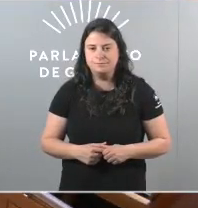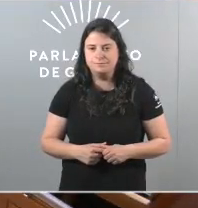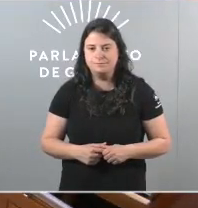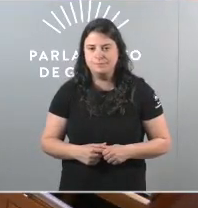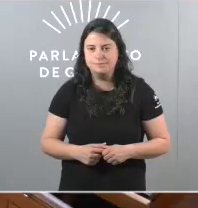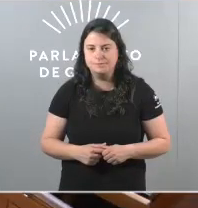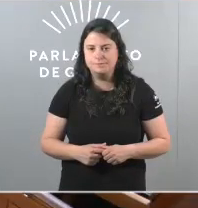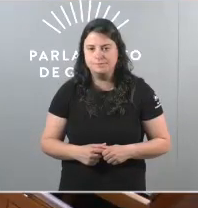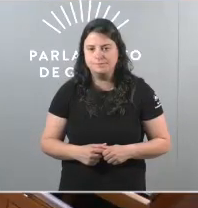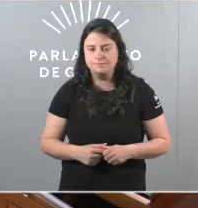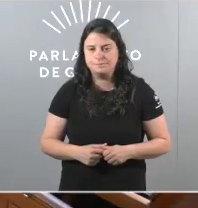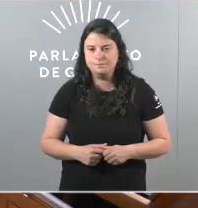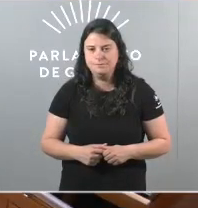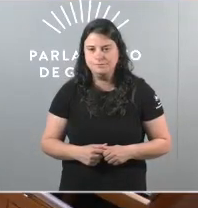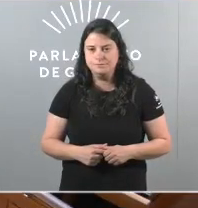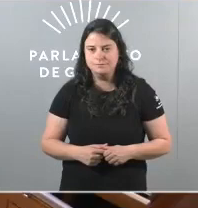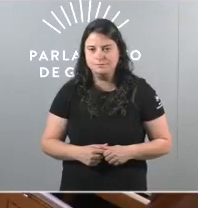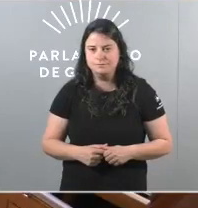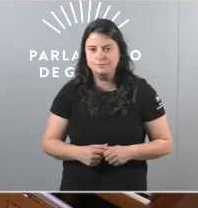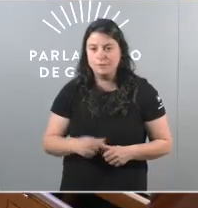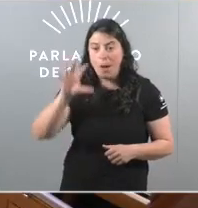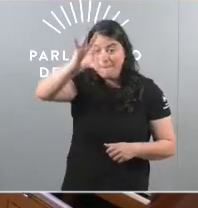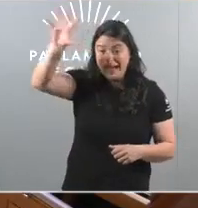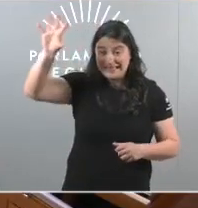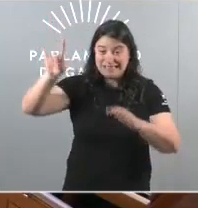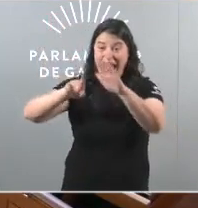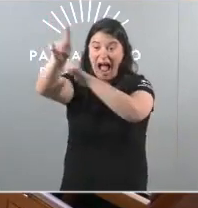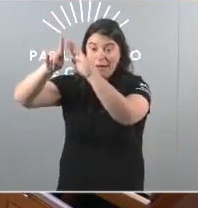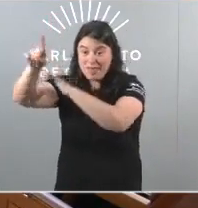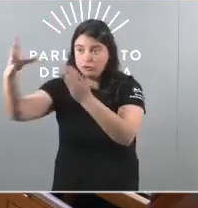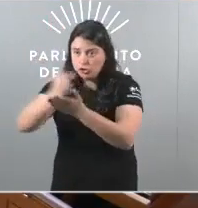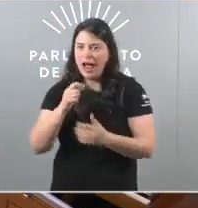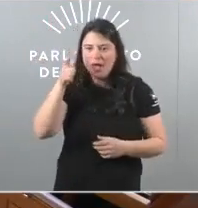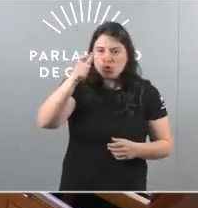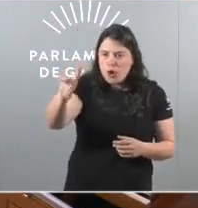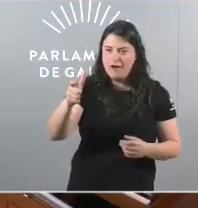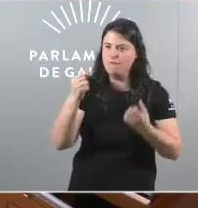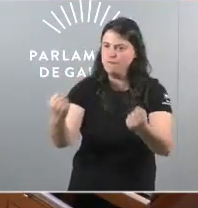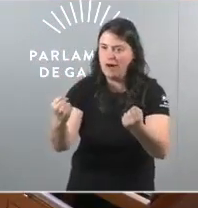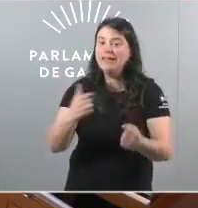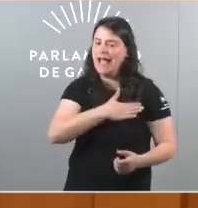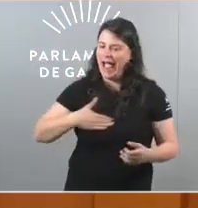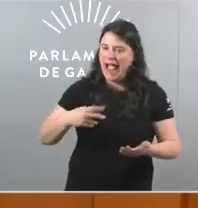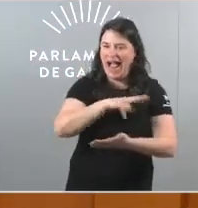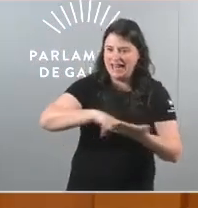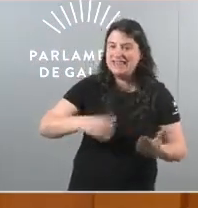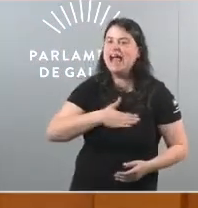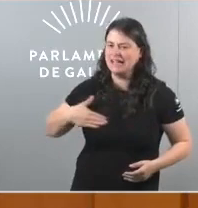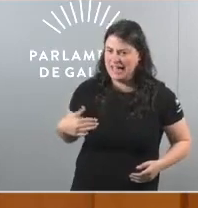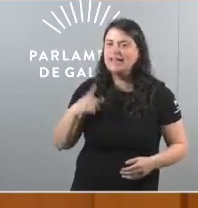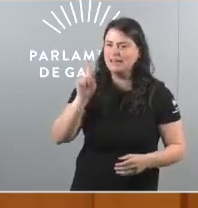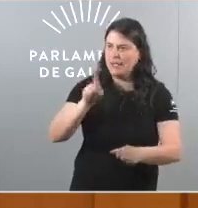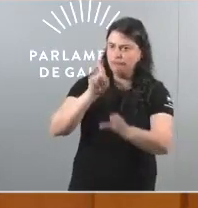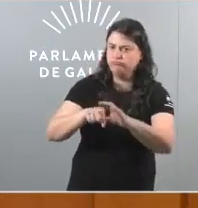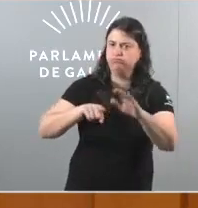Todos os países avanzados teñen un rural forte e queremos ser un deles Mas Galiza é